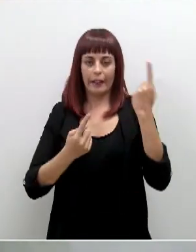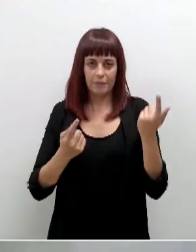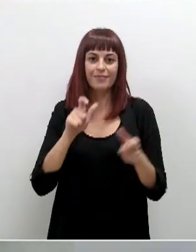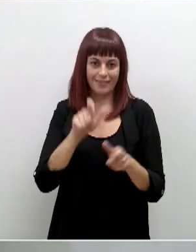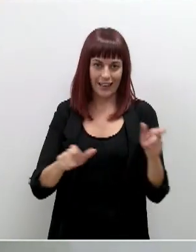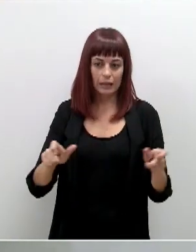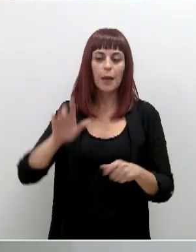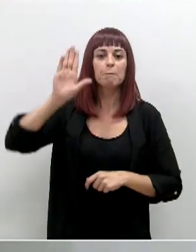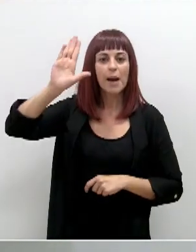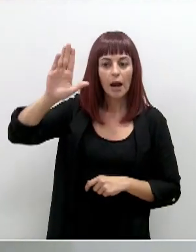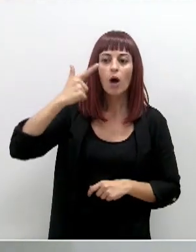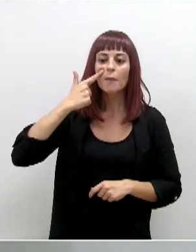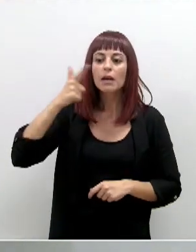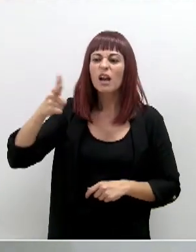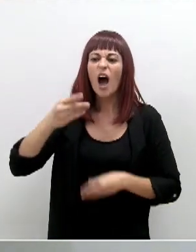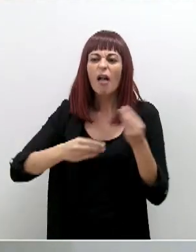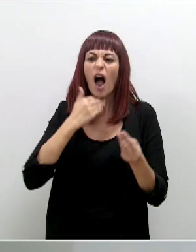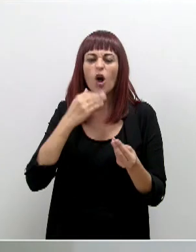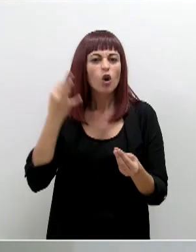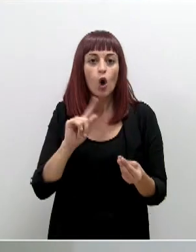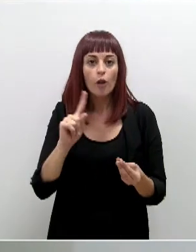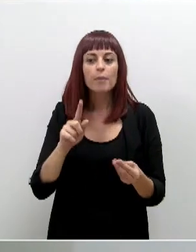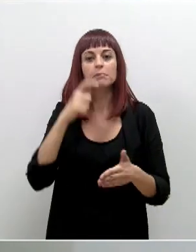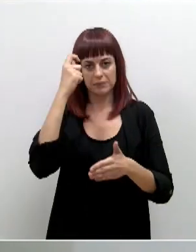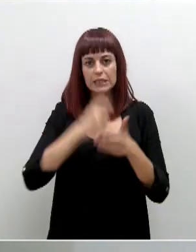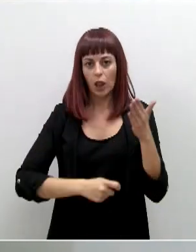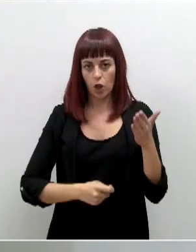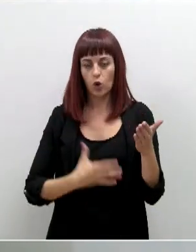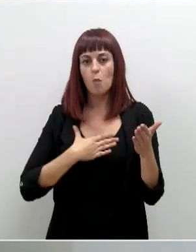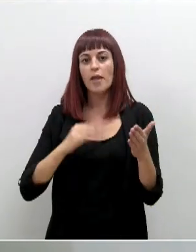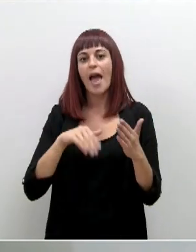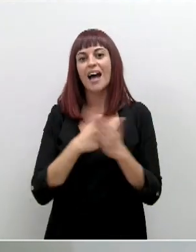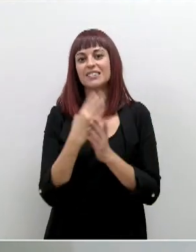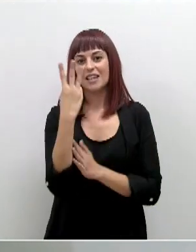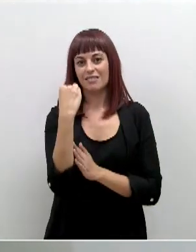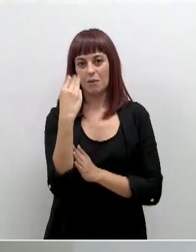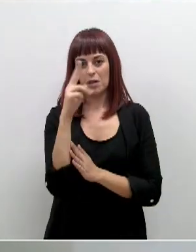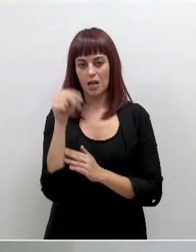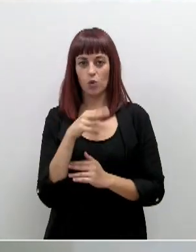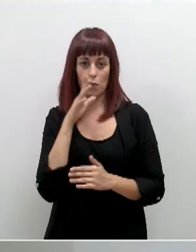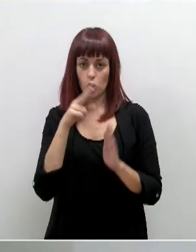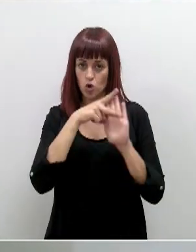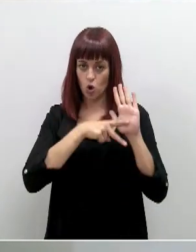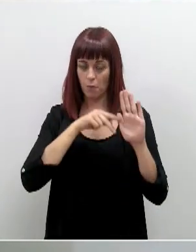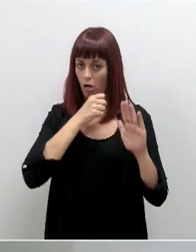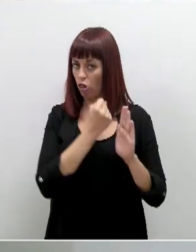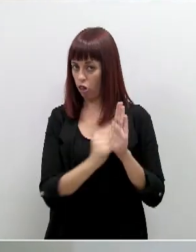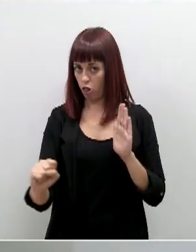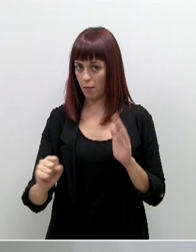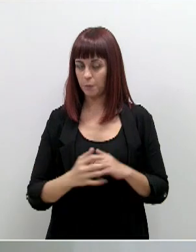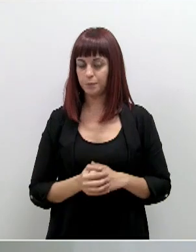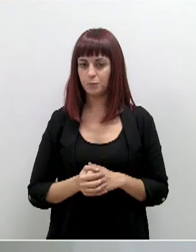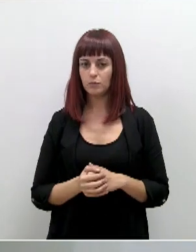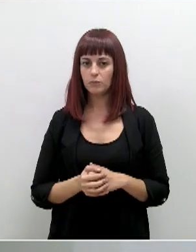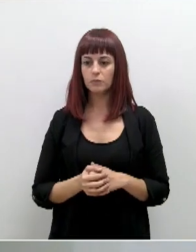pararlos y si están haciendo lo que no deben, pues sancionarlos con sanciones que pueden llegar hasta los 3.000 euros por saltarse esta norma. Se trata